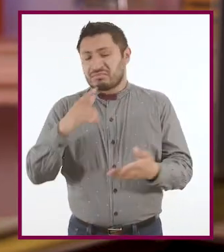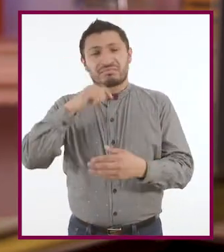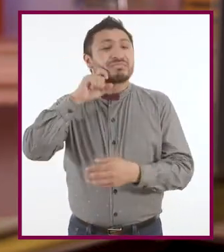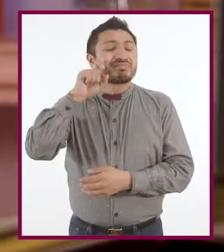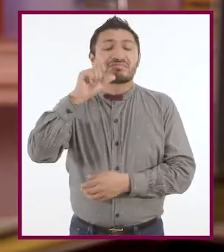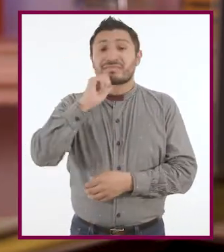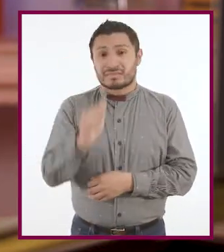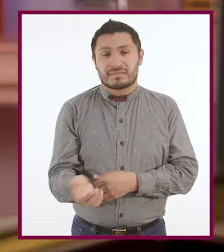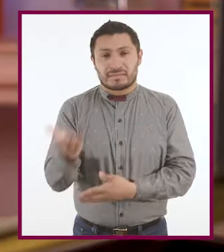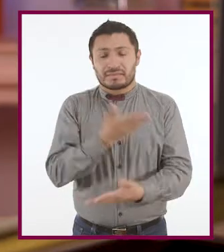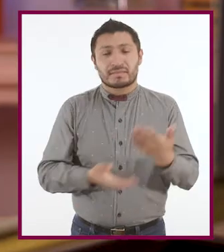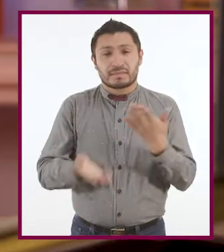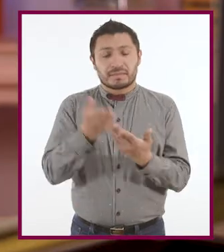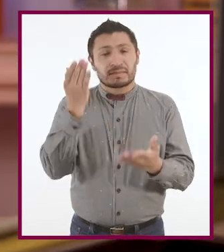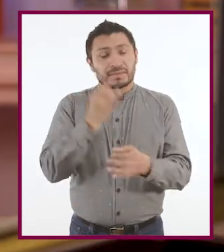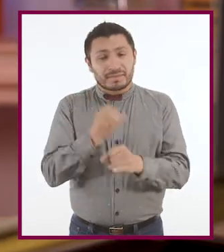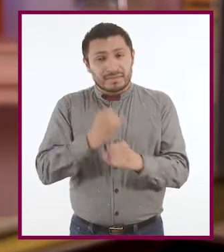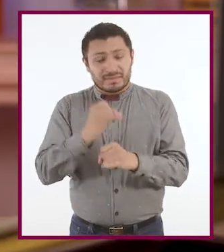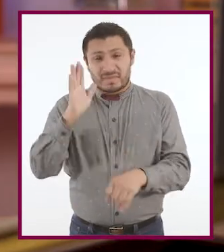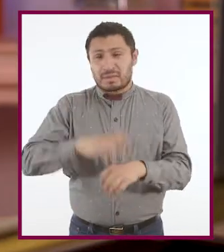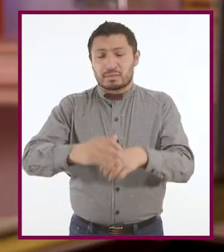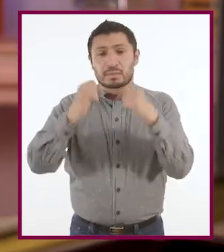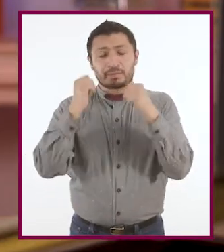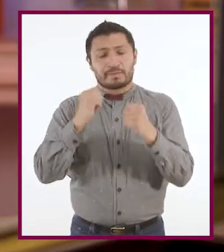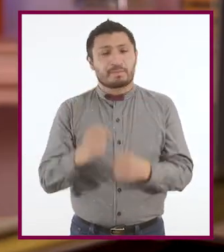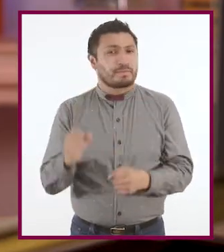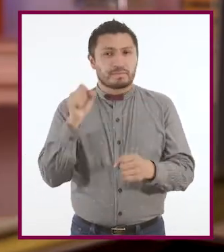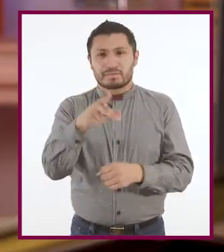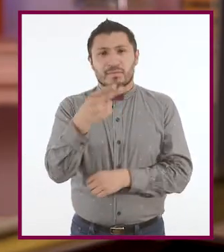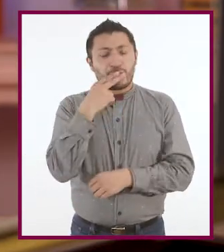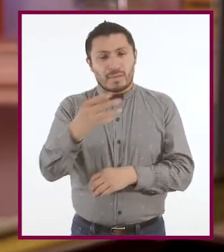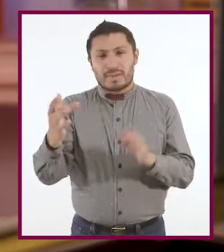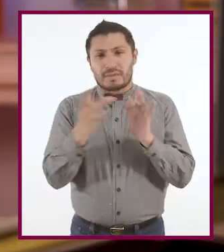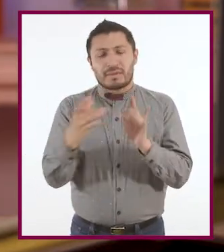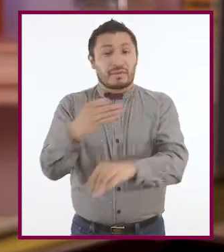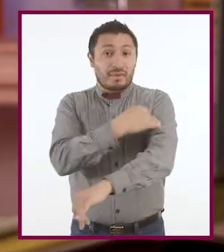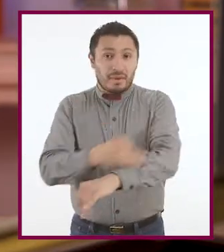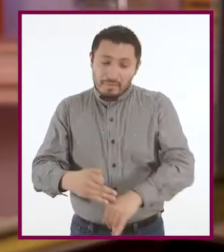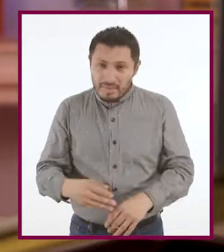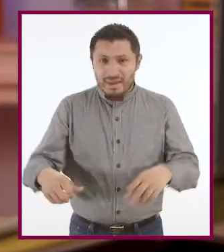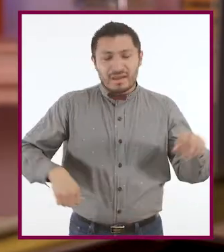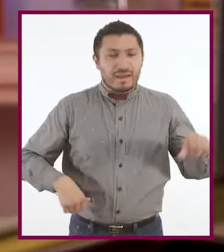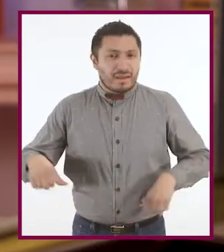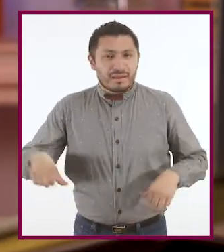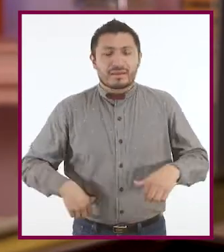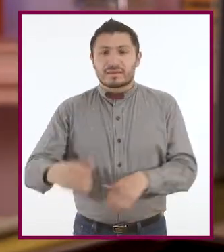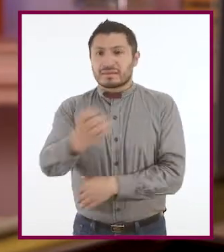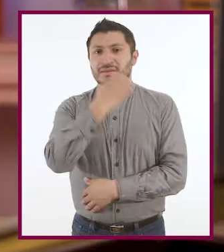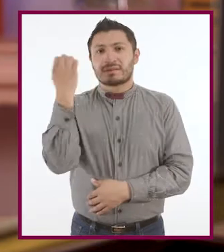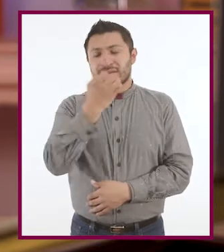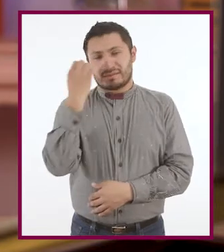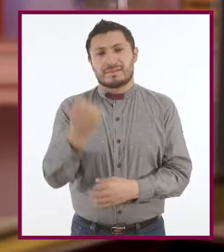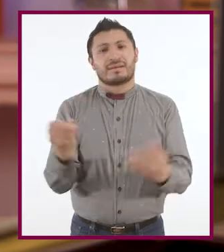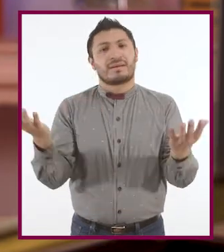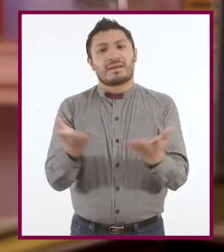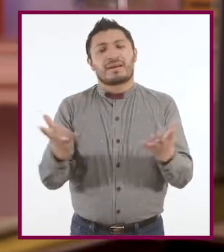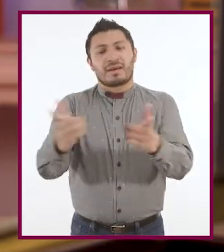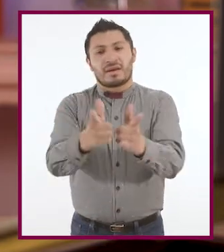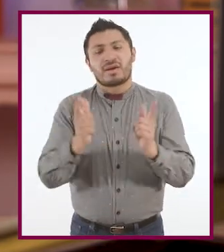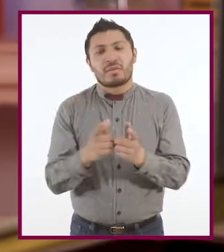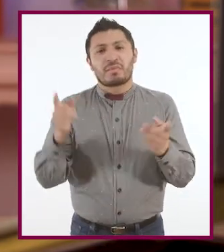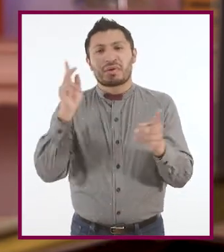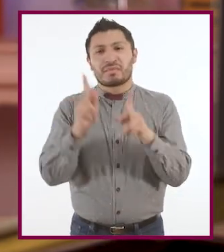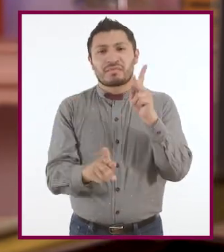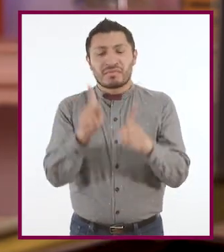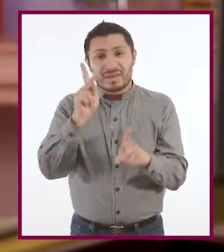siguiente video para a qué Checa el siguiente video para que veas a qué Hacemos grupos de chat